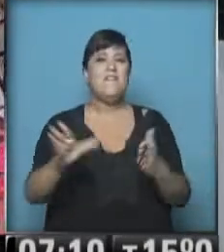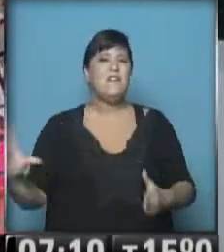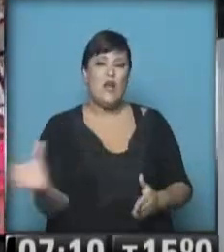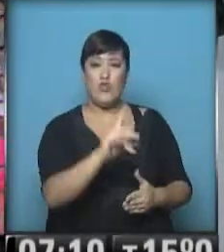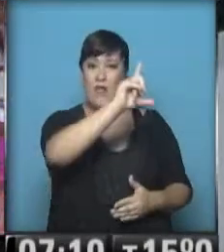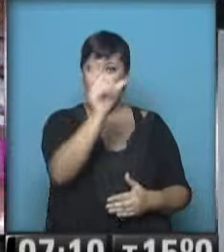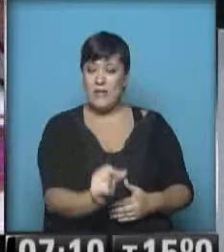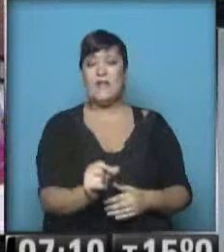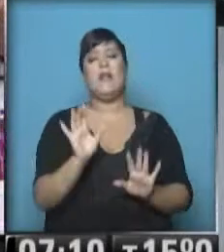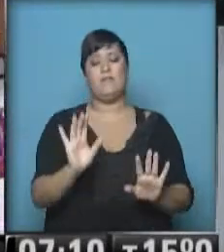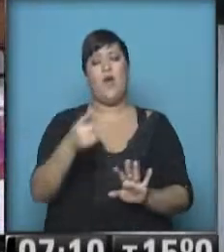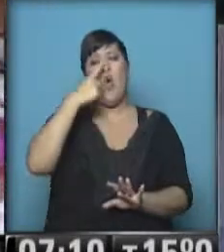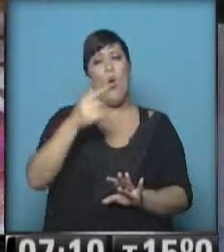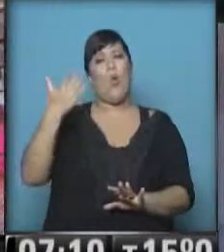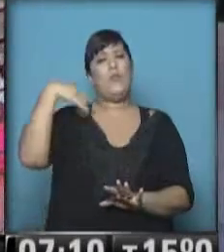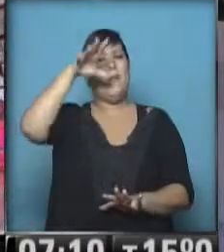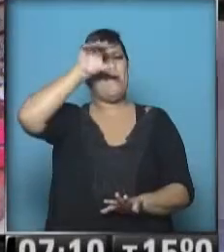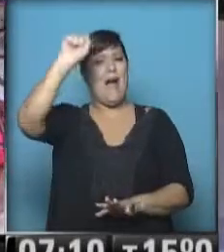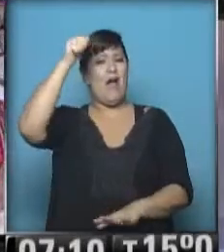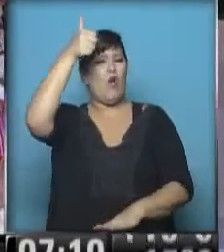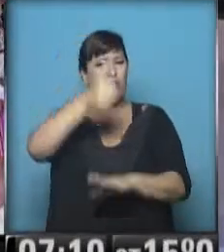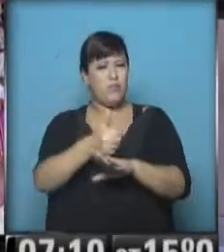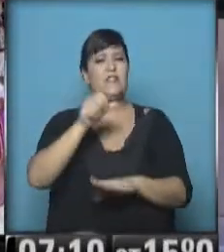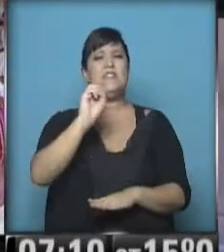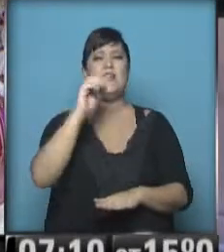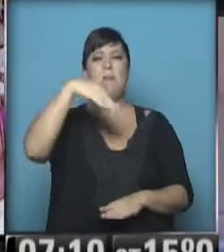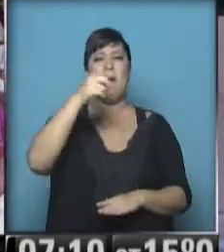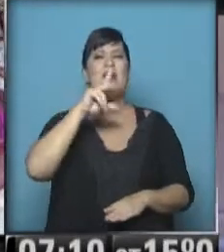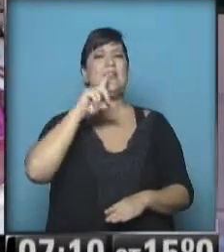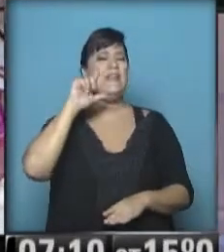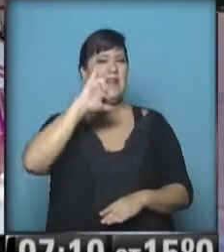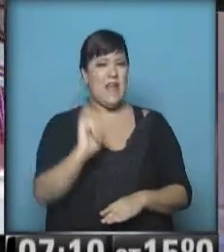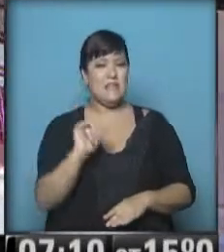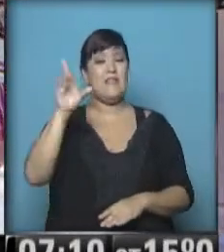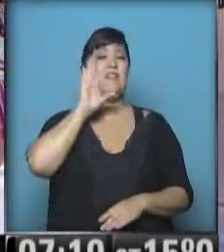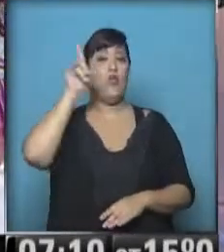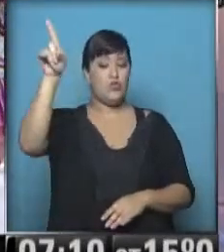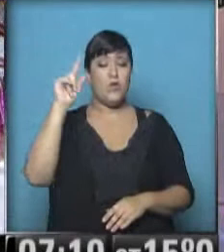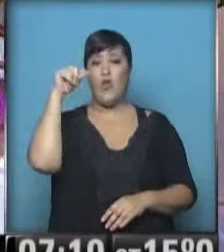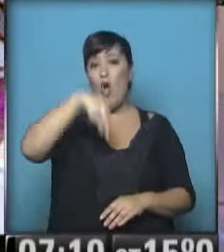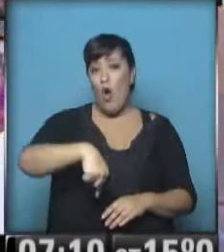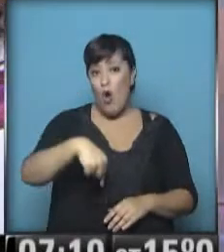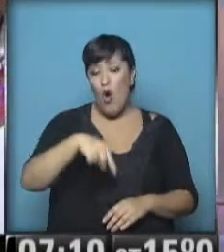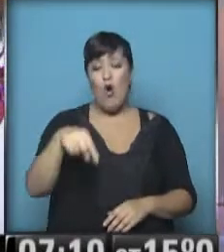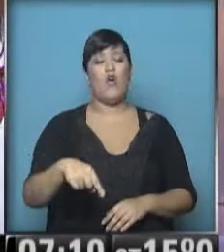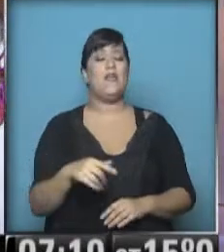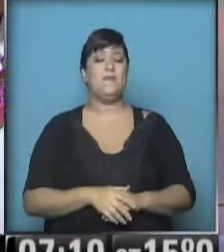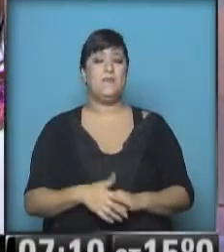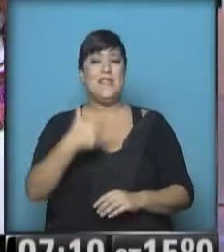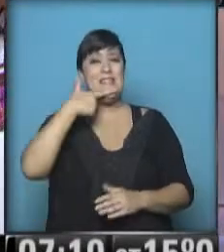La última embajadora que hubo en la República Argentina fue Vilma Martínez de Estados Unidos. Hoy, hoy el Senado,